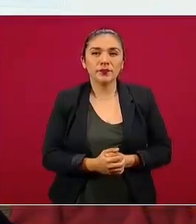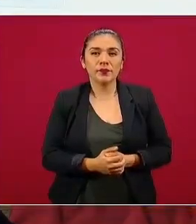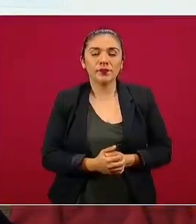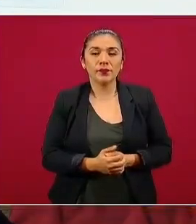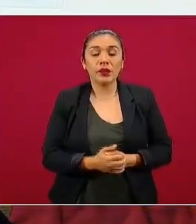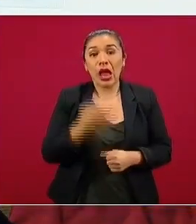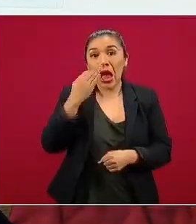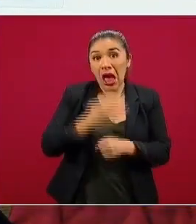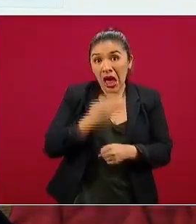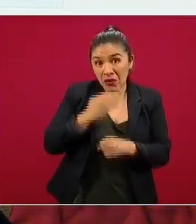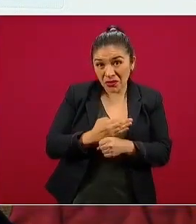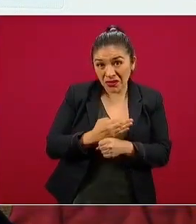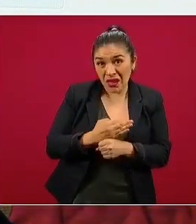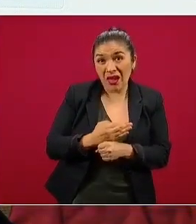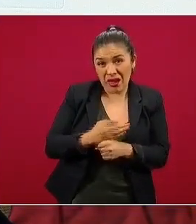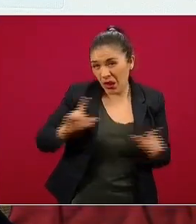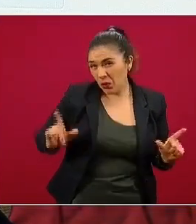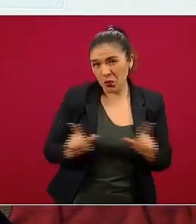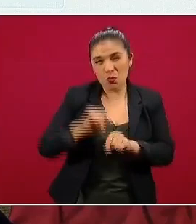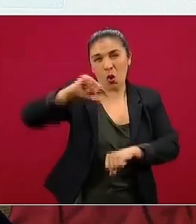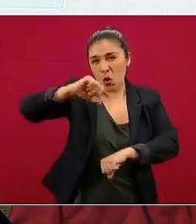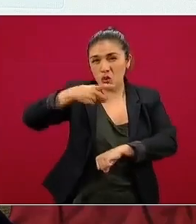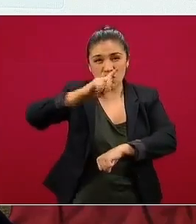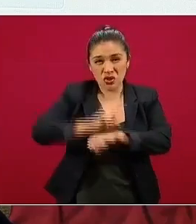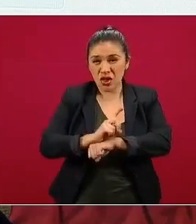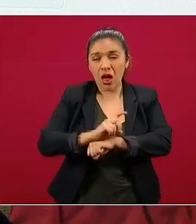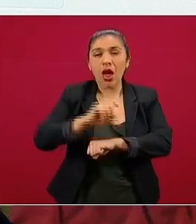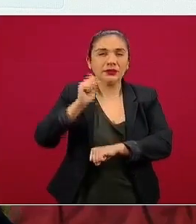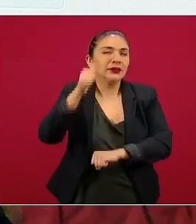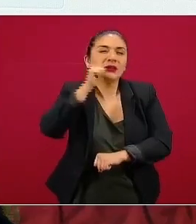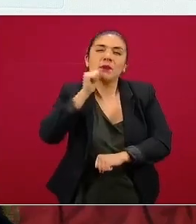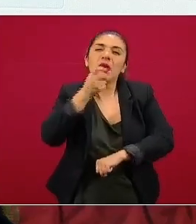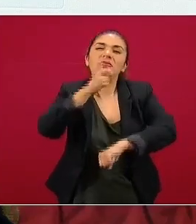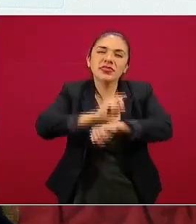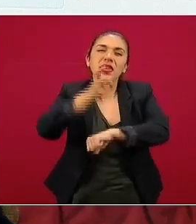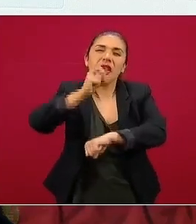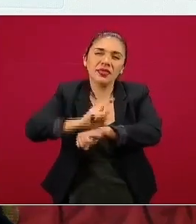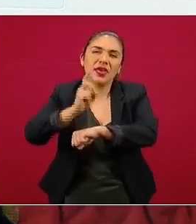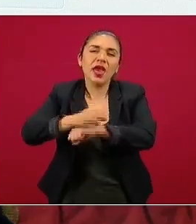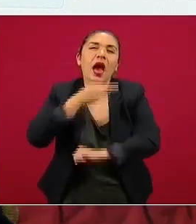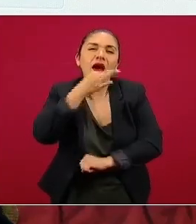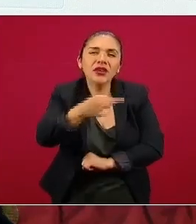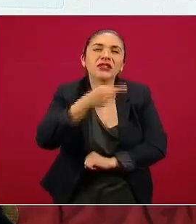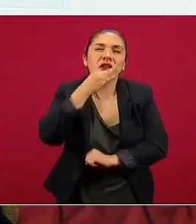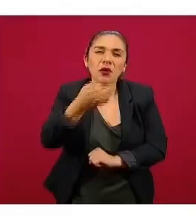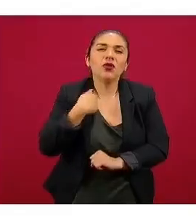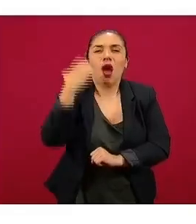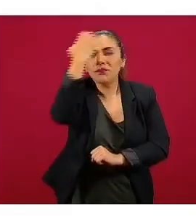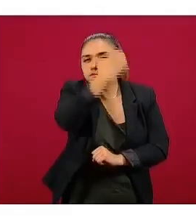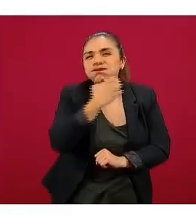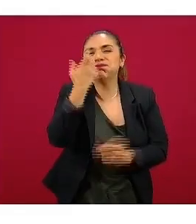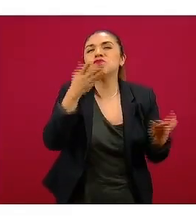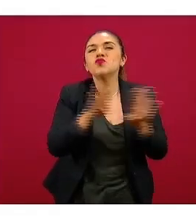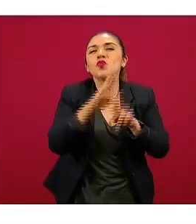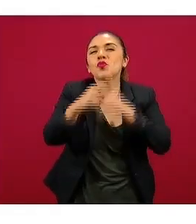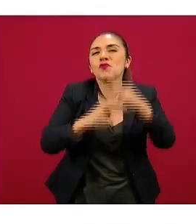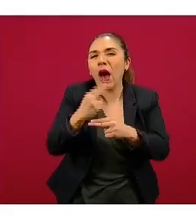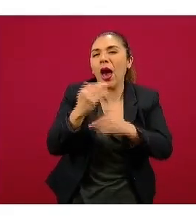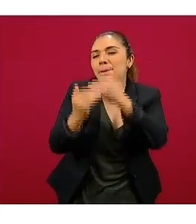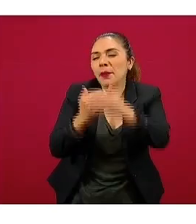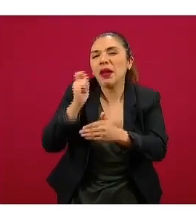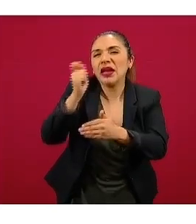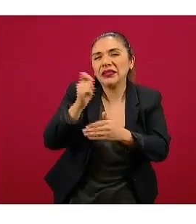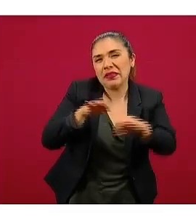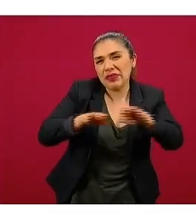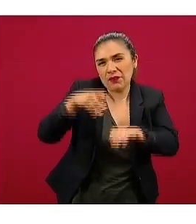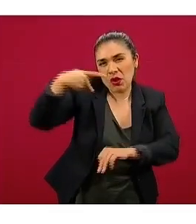Hasta el momento, esto es el corte al día de hoy. Todos los días tenemos cortes y vamos monitoreando cómo va el avance de